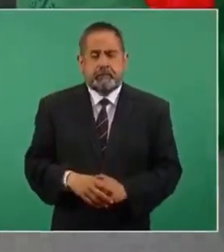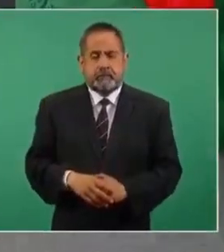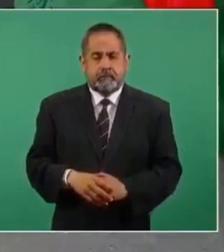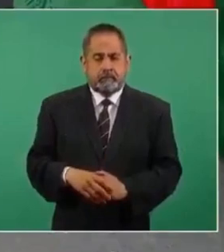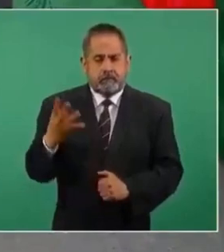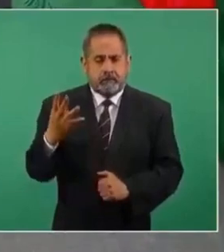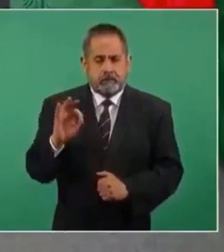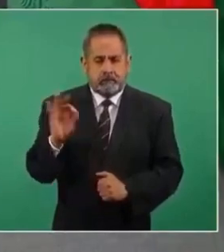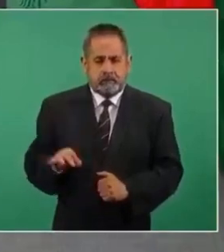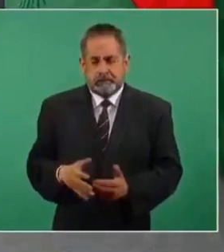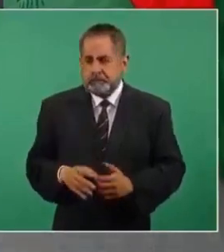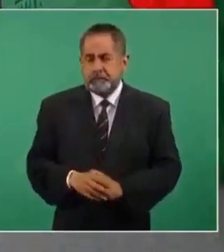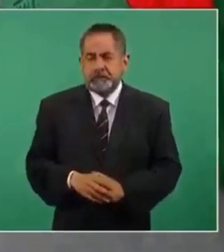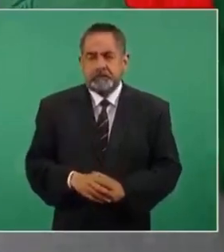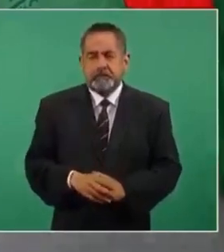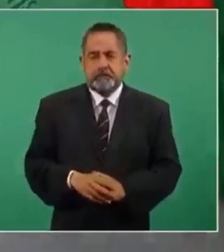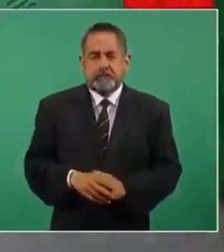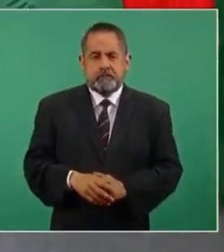cuatro por ciento.